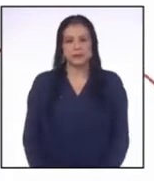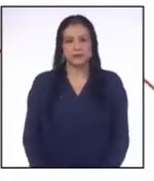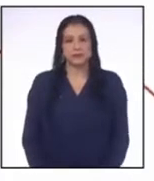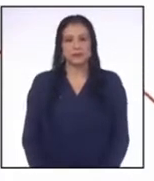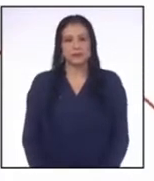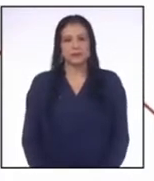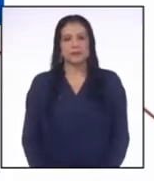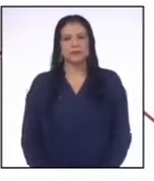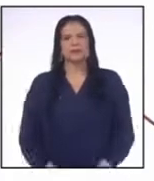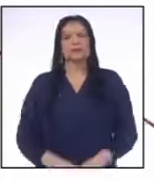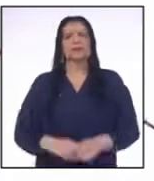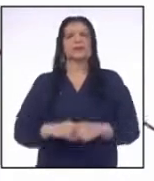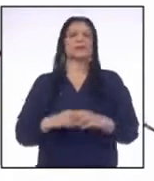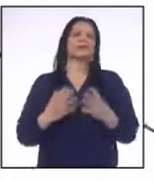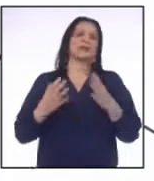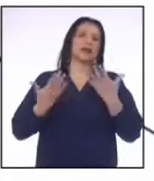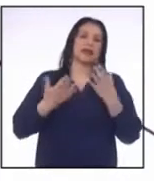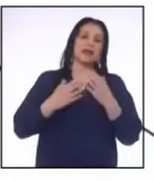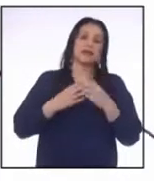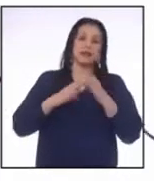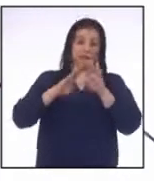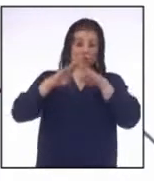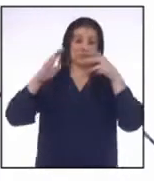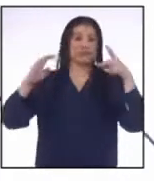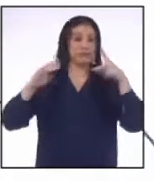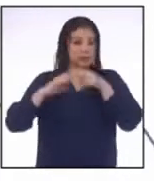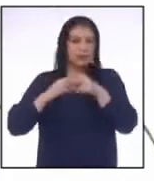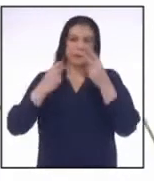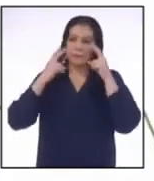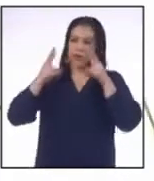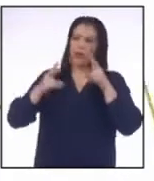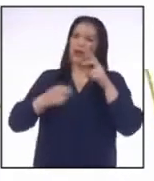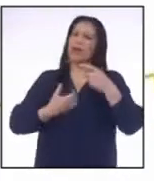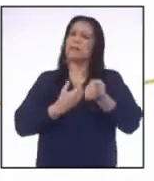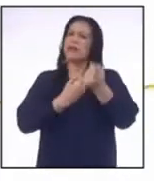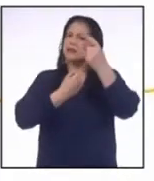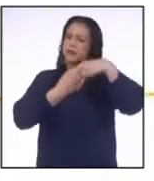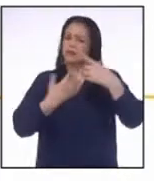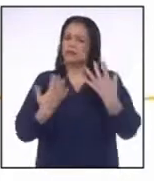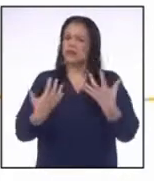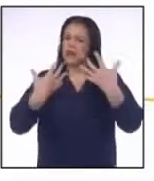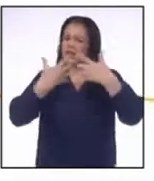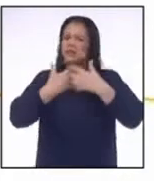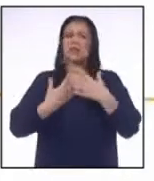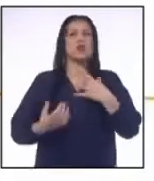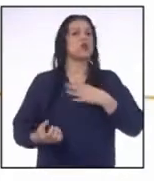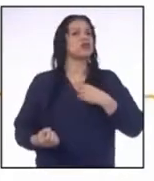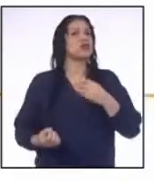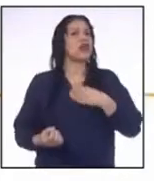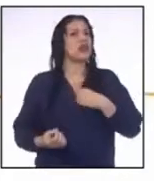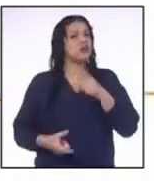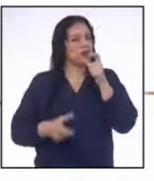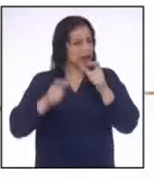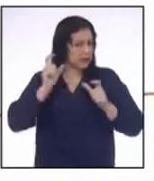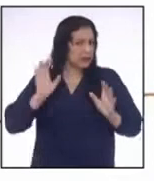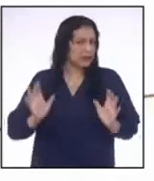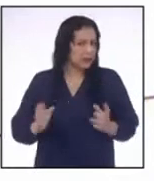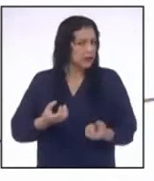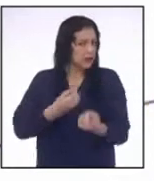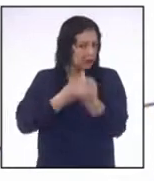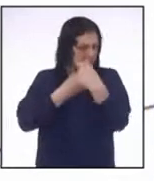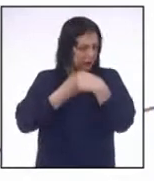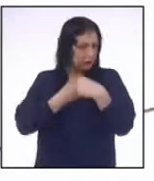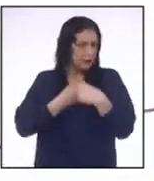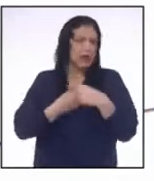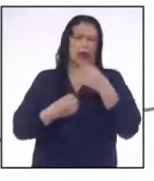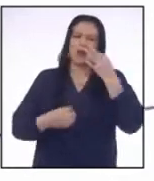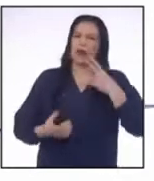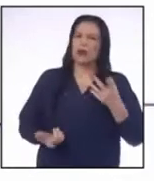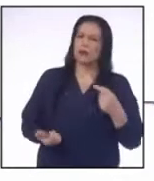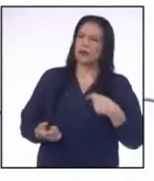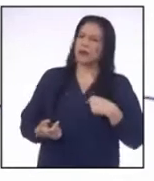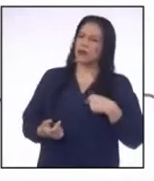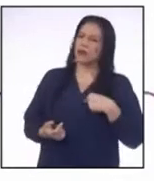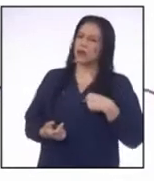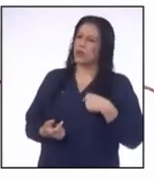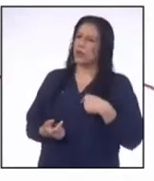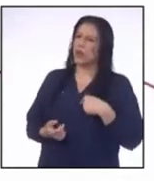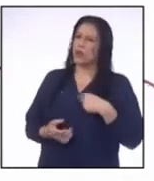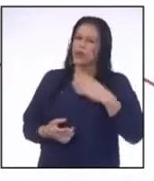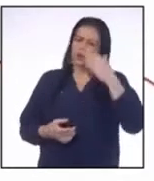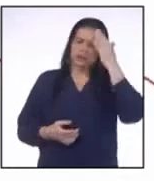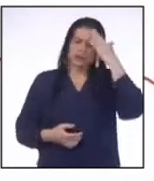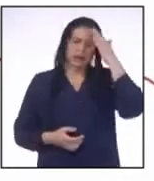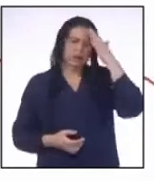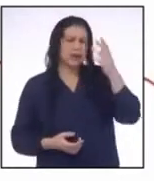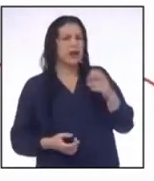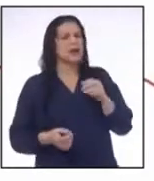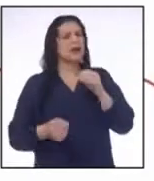En el programa de inauguración veo que la participación está relacionada con la edad de los participantes La verdad es que yo conocía los